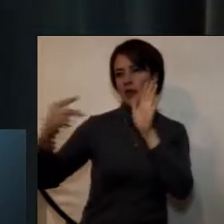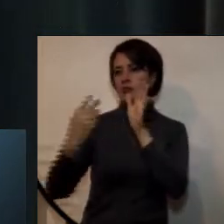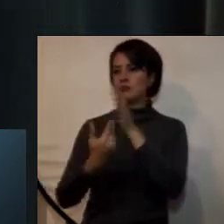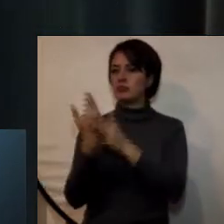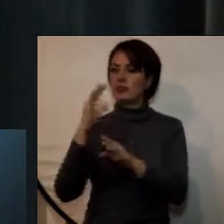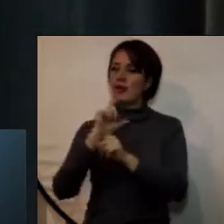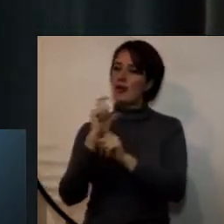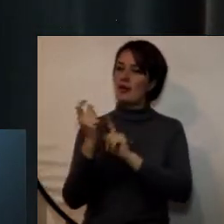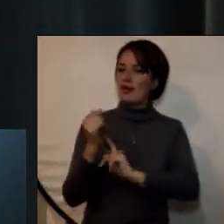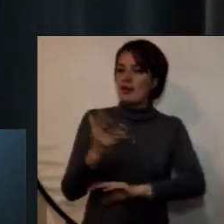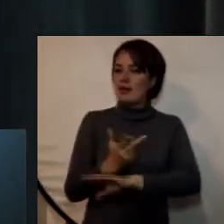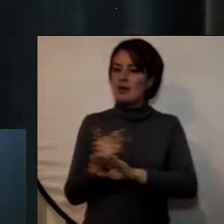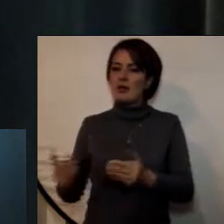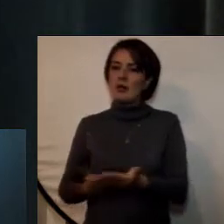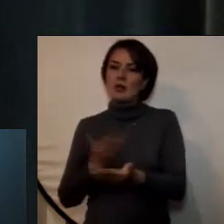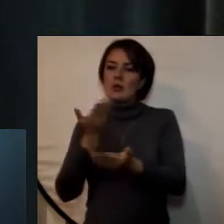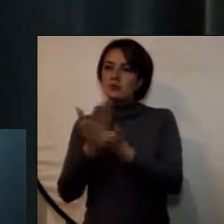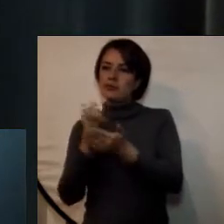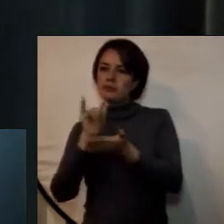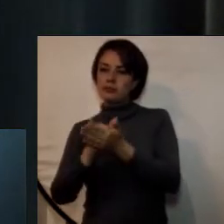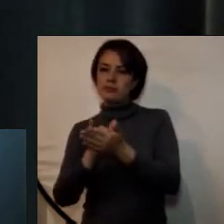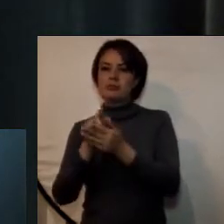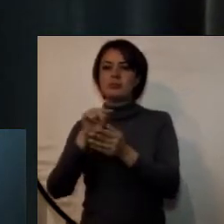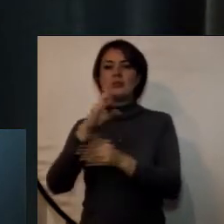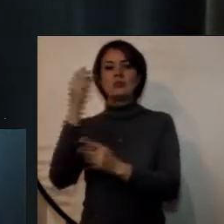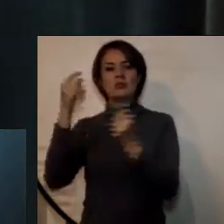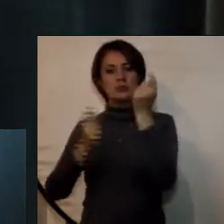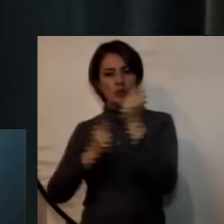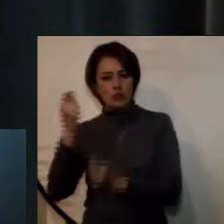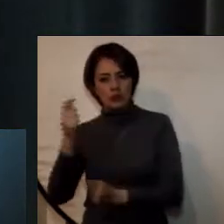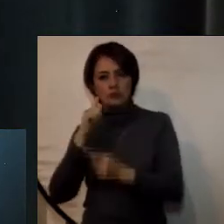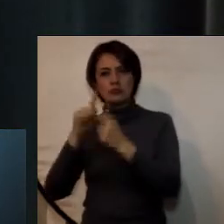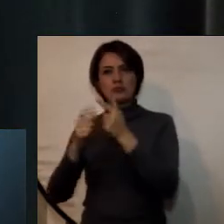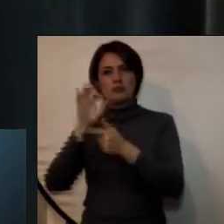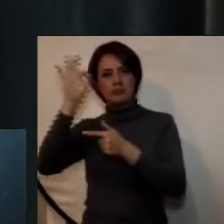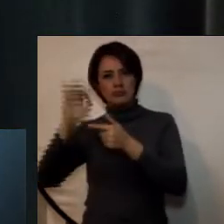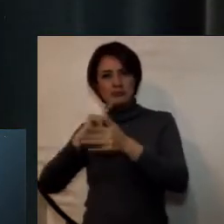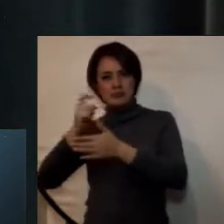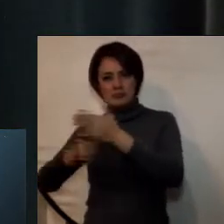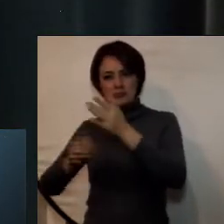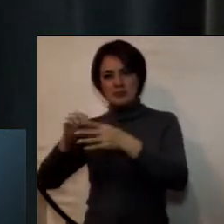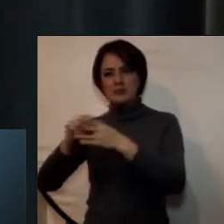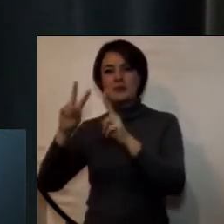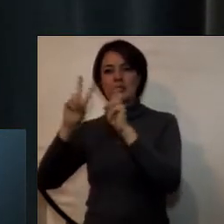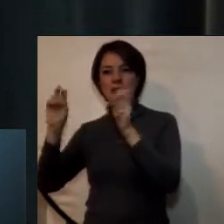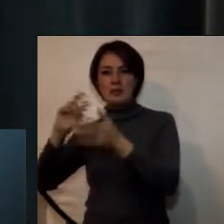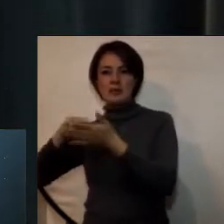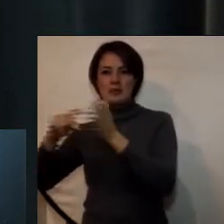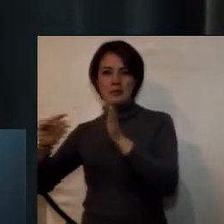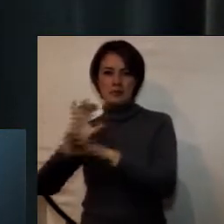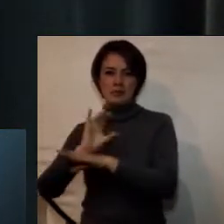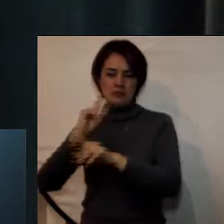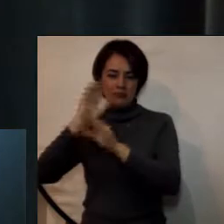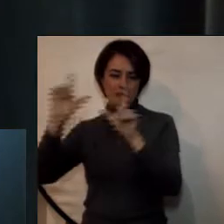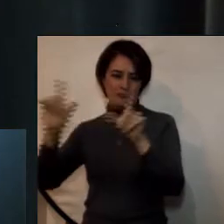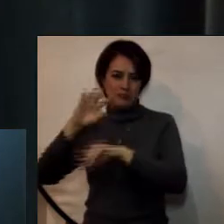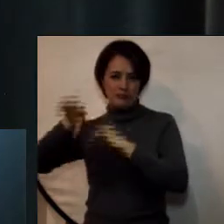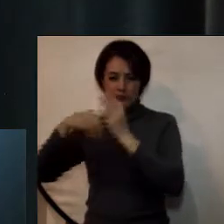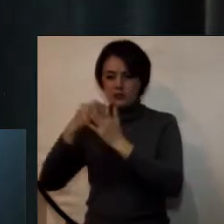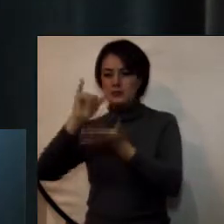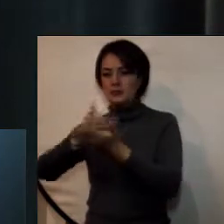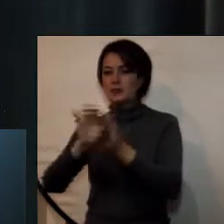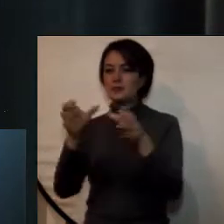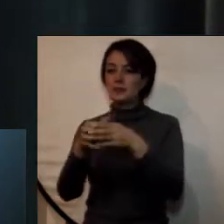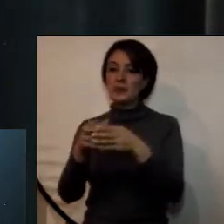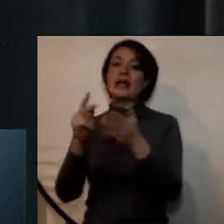horticultura contribución contaduría tributaria y telecomunicaciones estas tecnologías